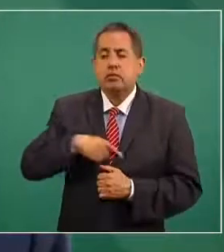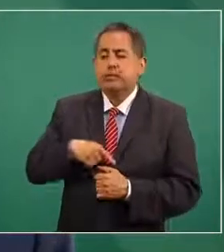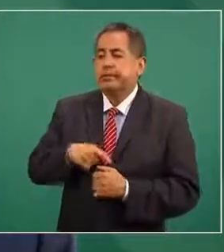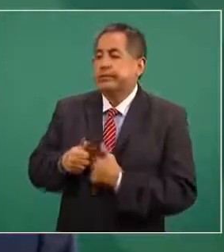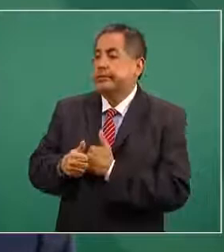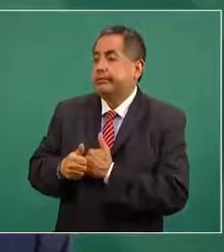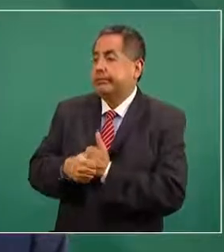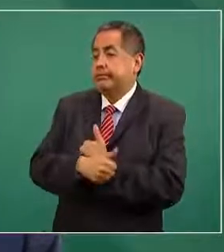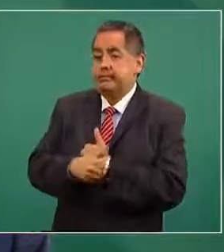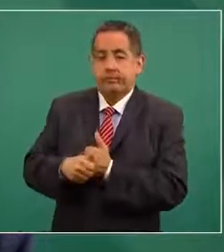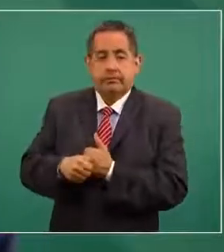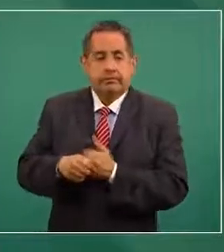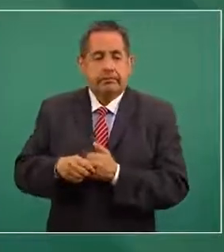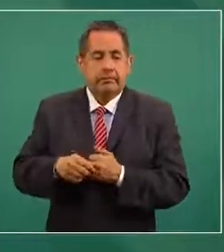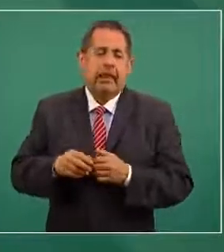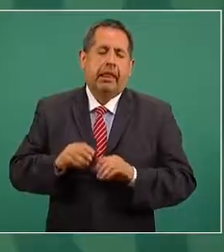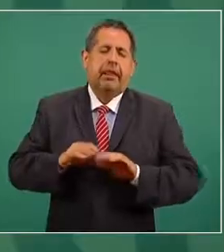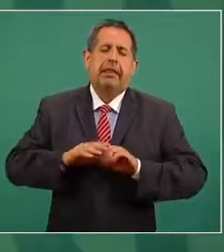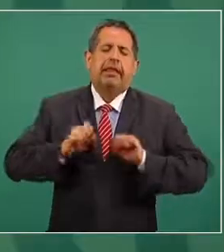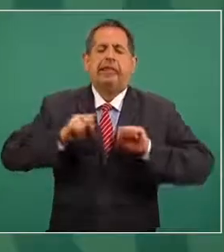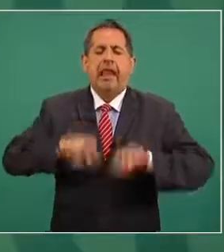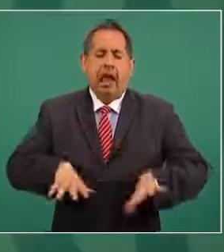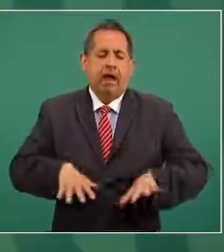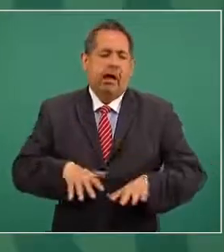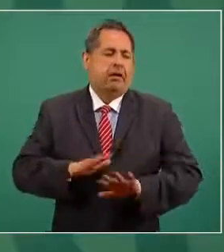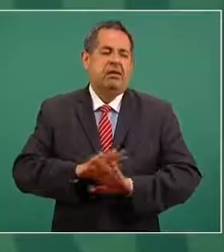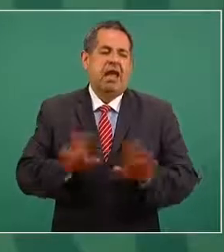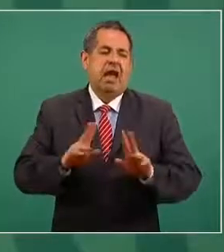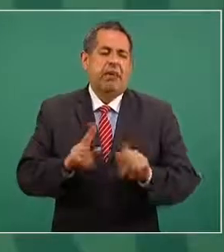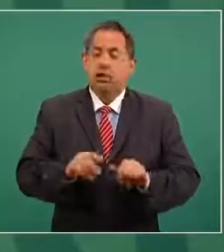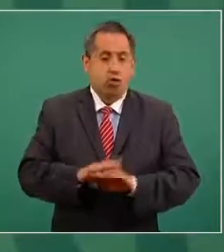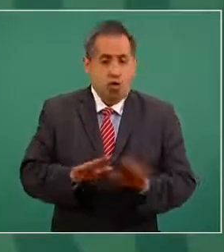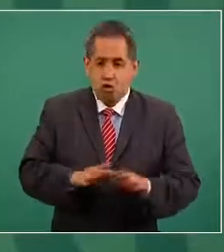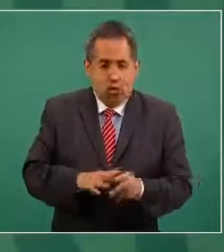a descansar hasta no